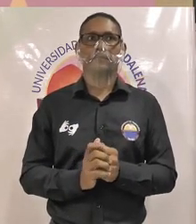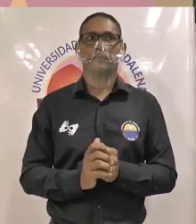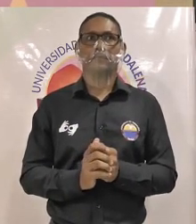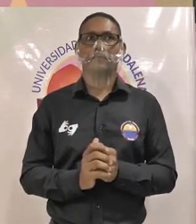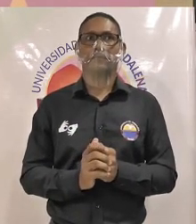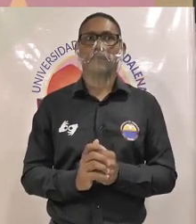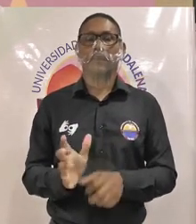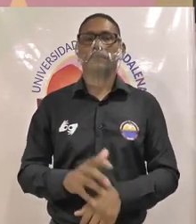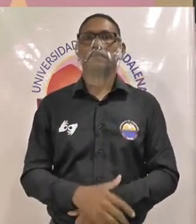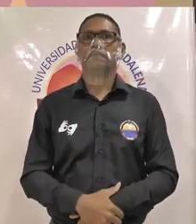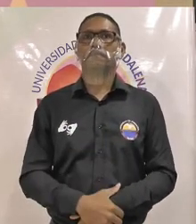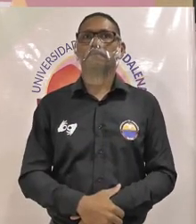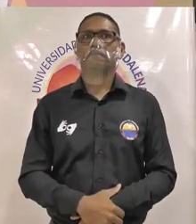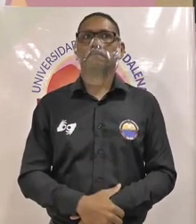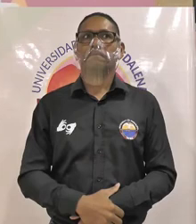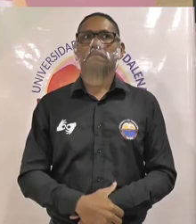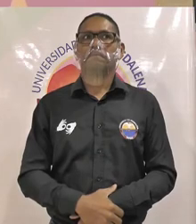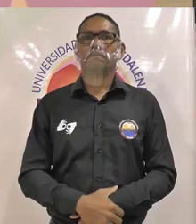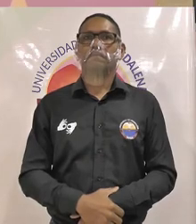concebida